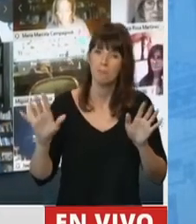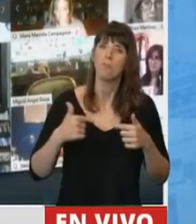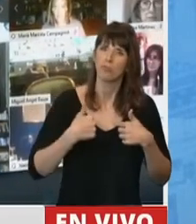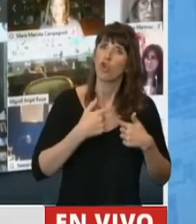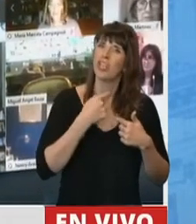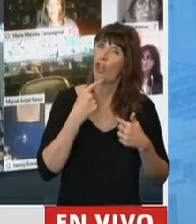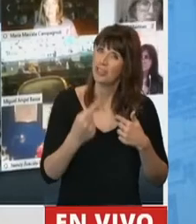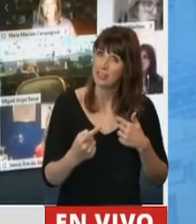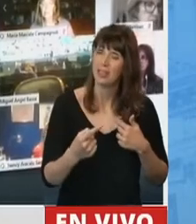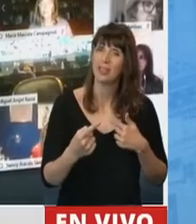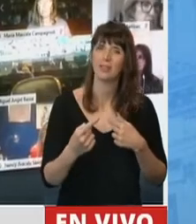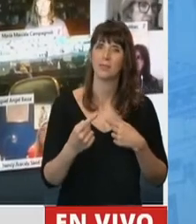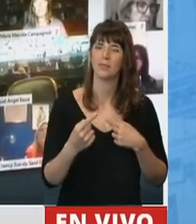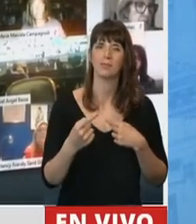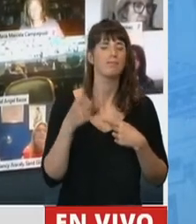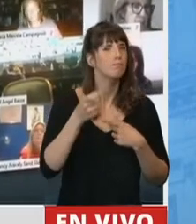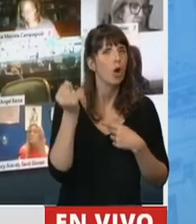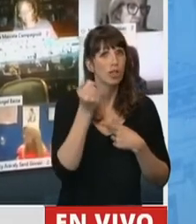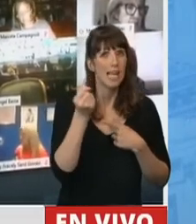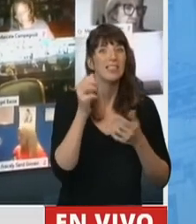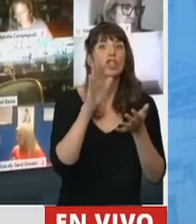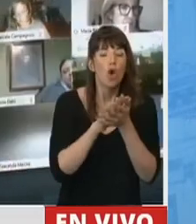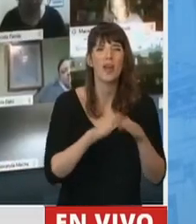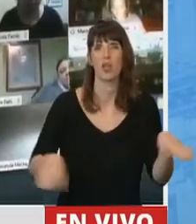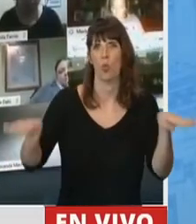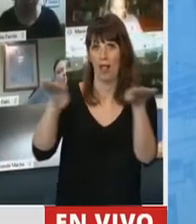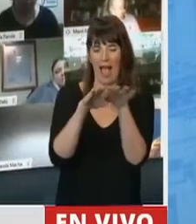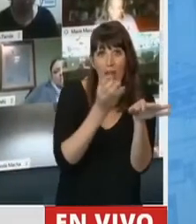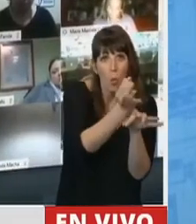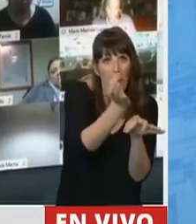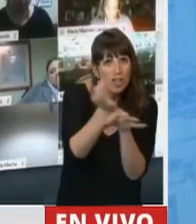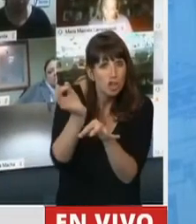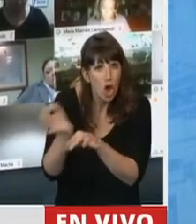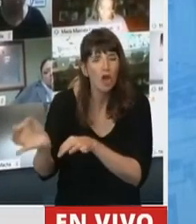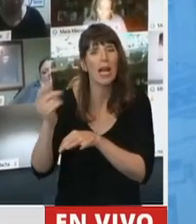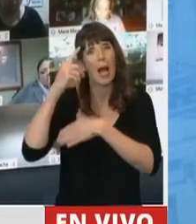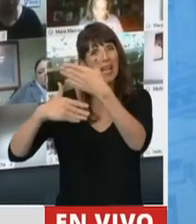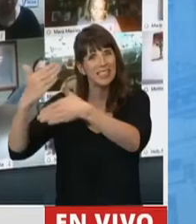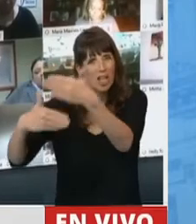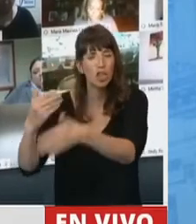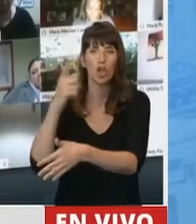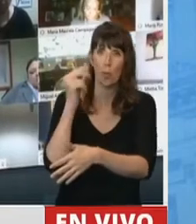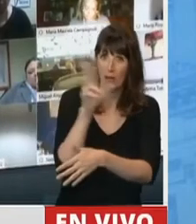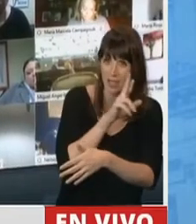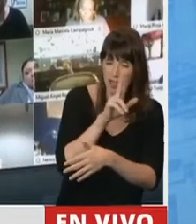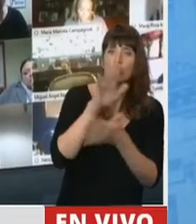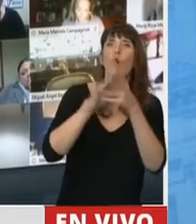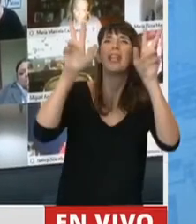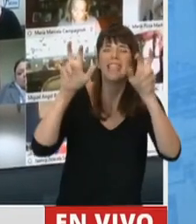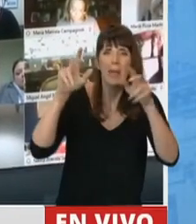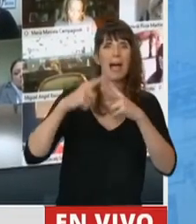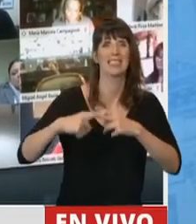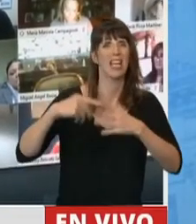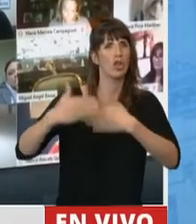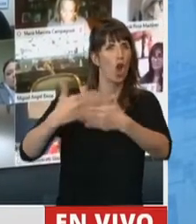destacar, que hacen a la igualdad. La educación, la capacitación de trabajadoras y trabajadoras en las nuevas tecnologías